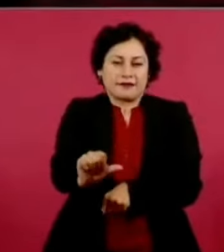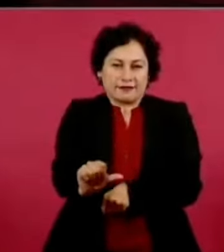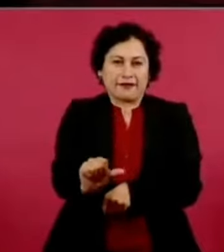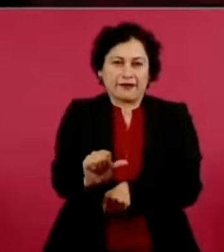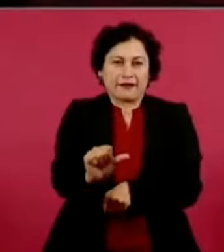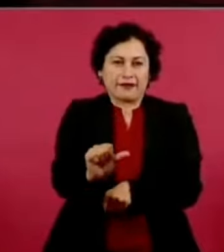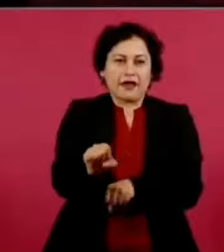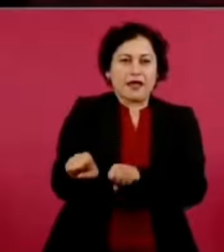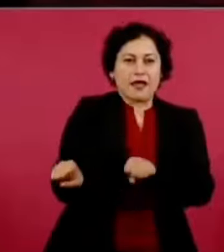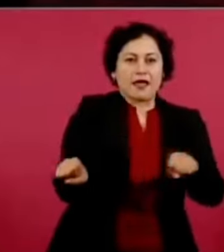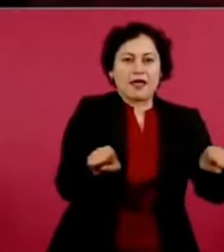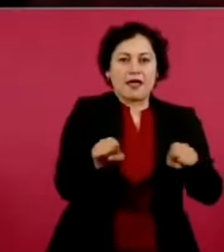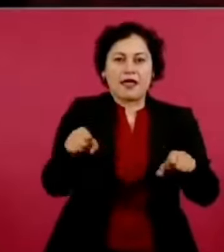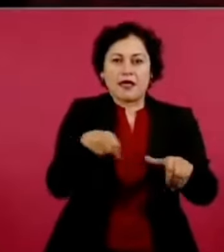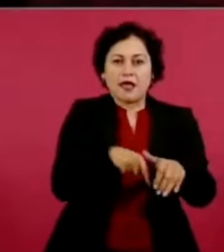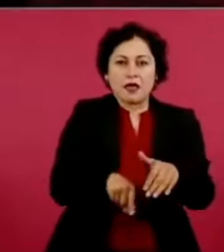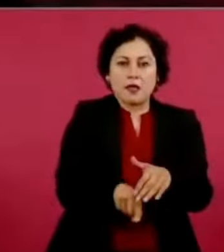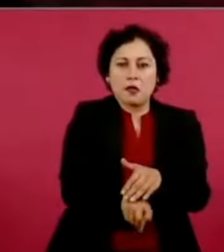Frida Sofía.